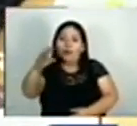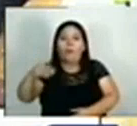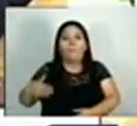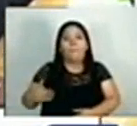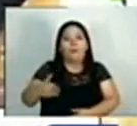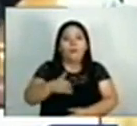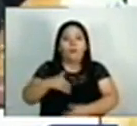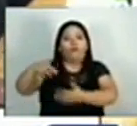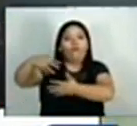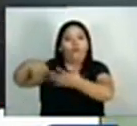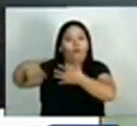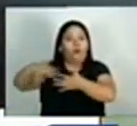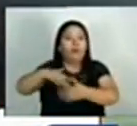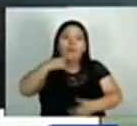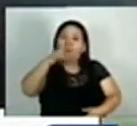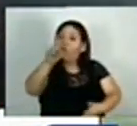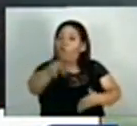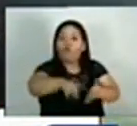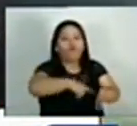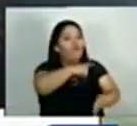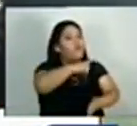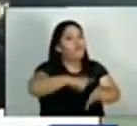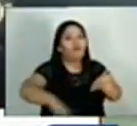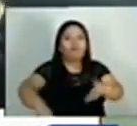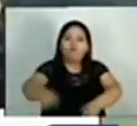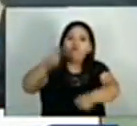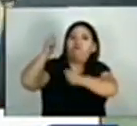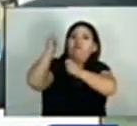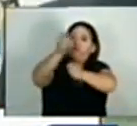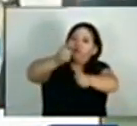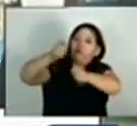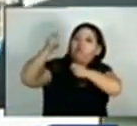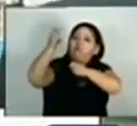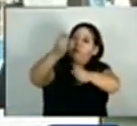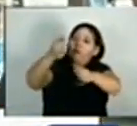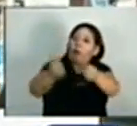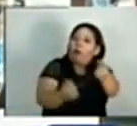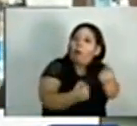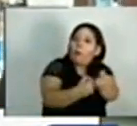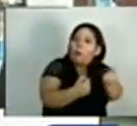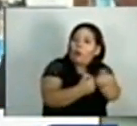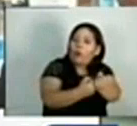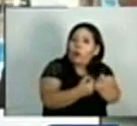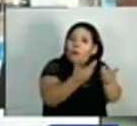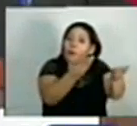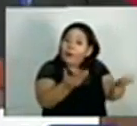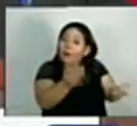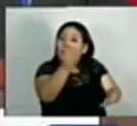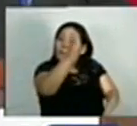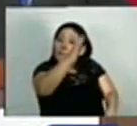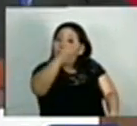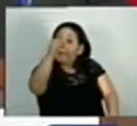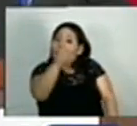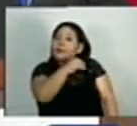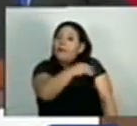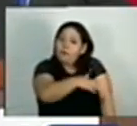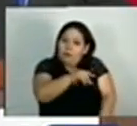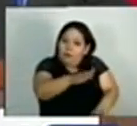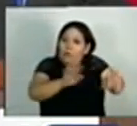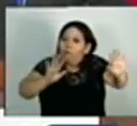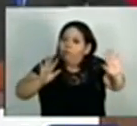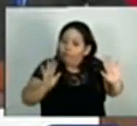Interior anunció la prohibición de las protestas en las calles a favor de la causa palestina, argumentando que estas